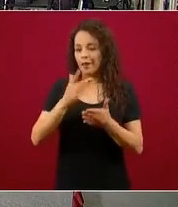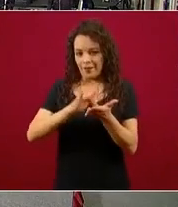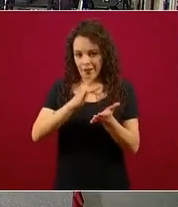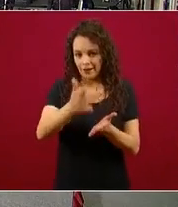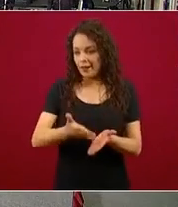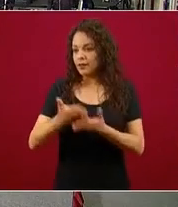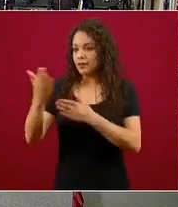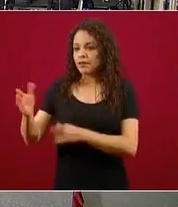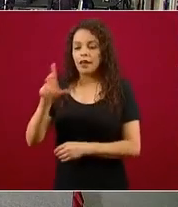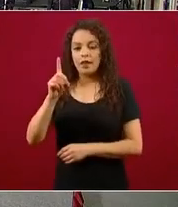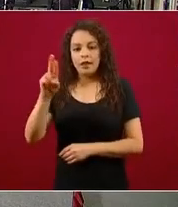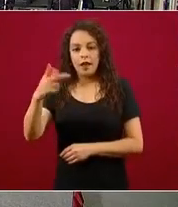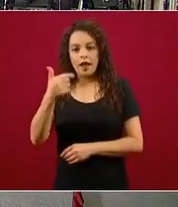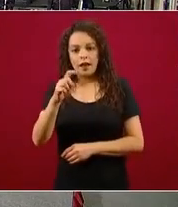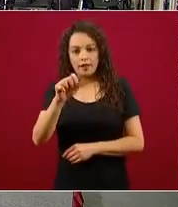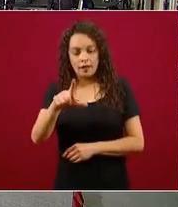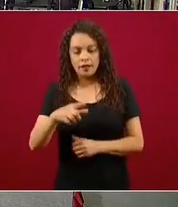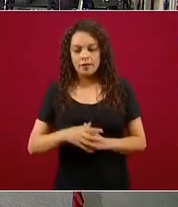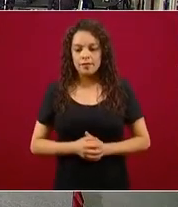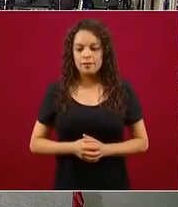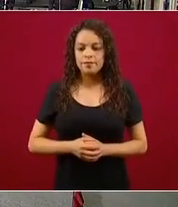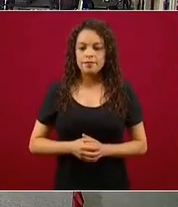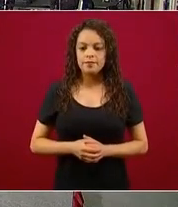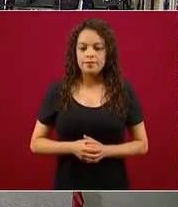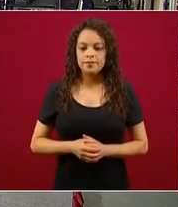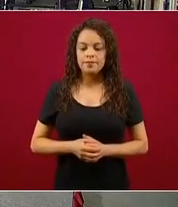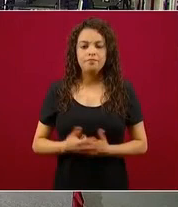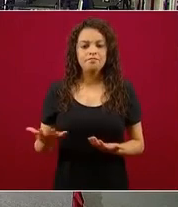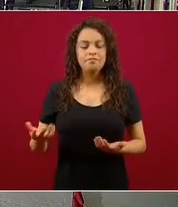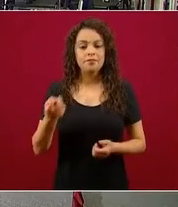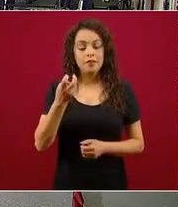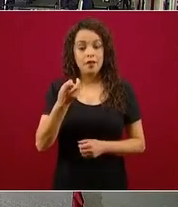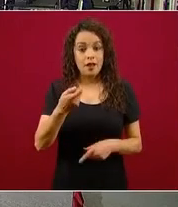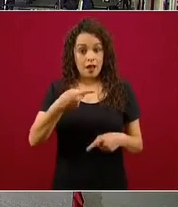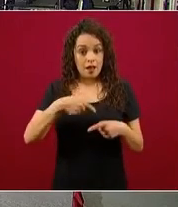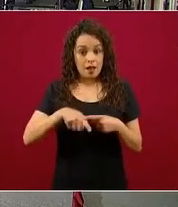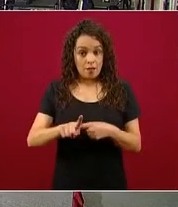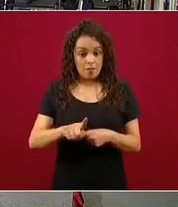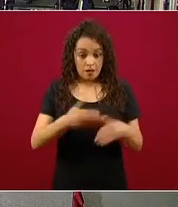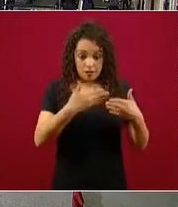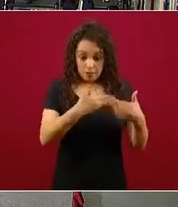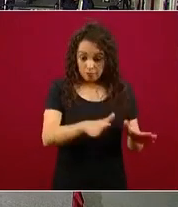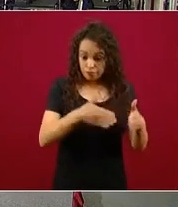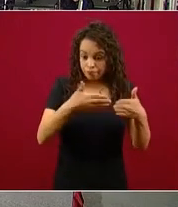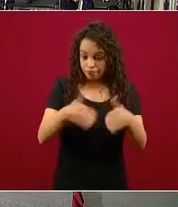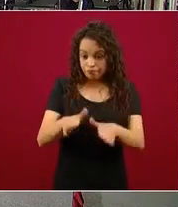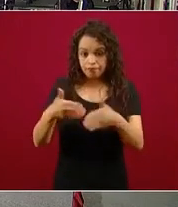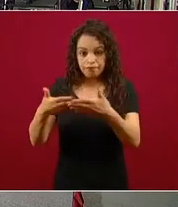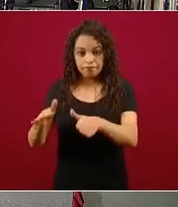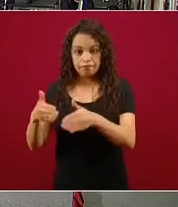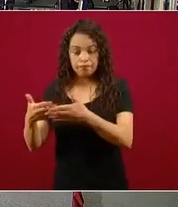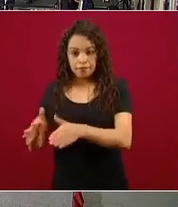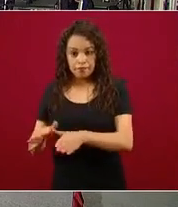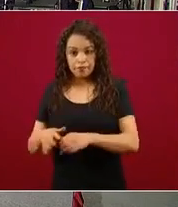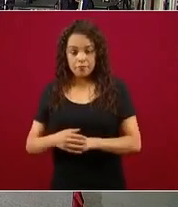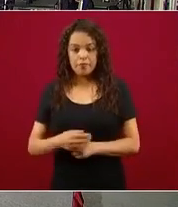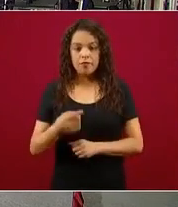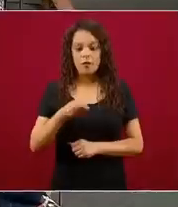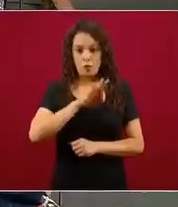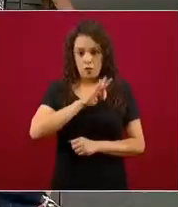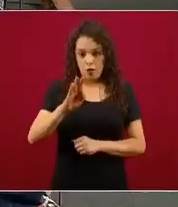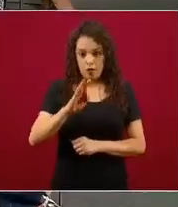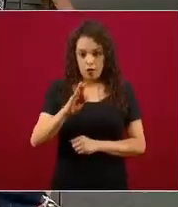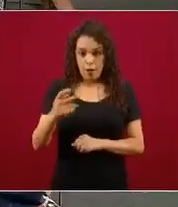al momento en que se empiece a dar esta reapertura, pudiera ocurrir lo que ha ocurrido en otros